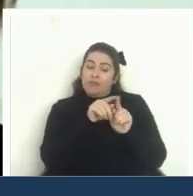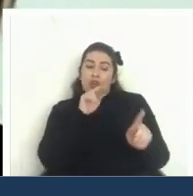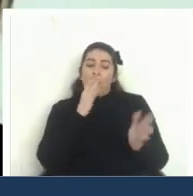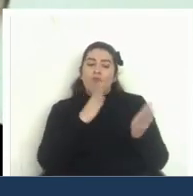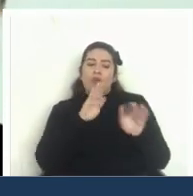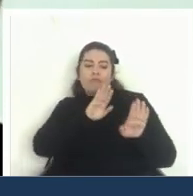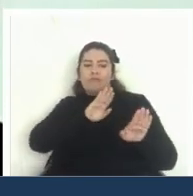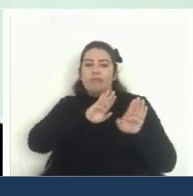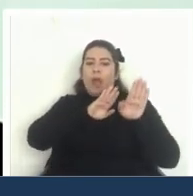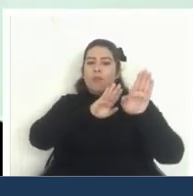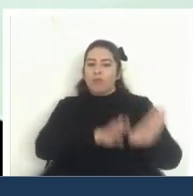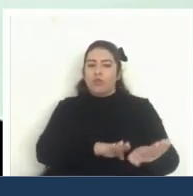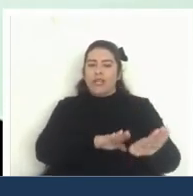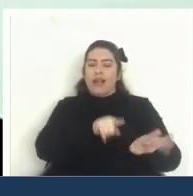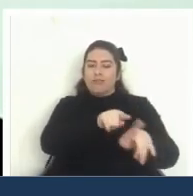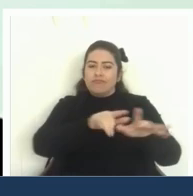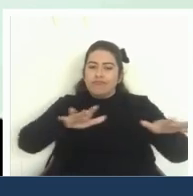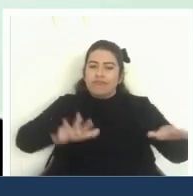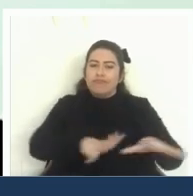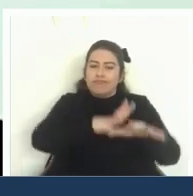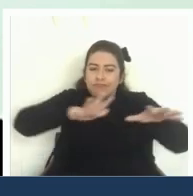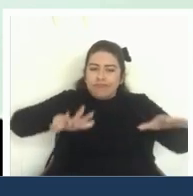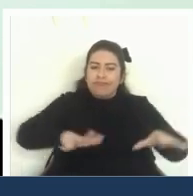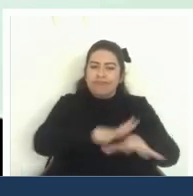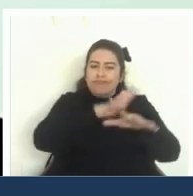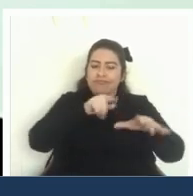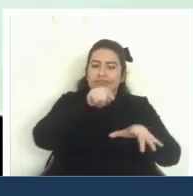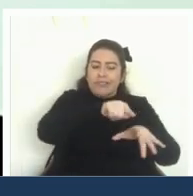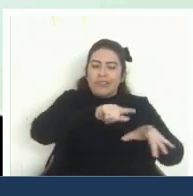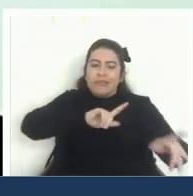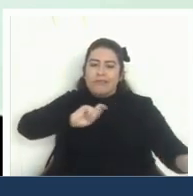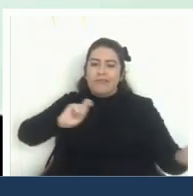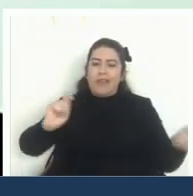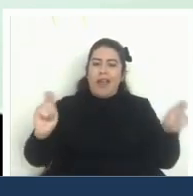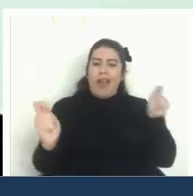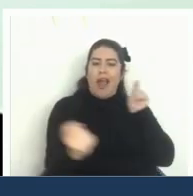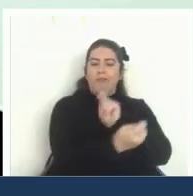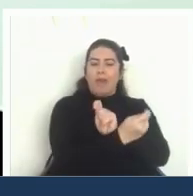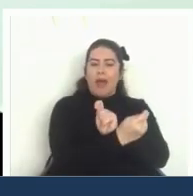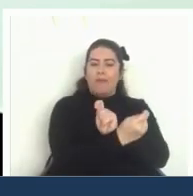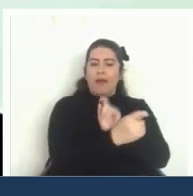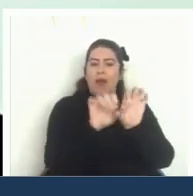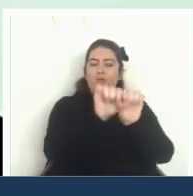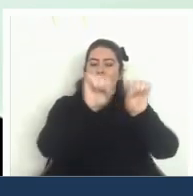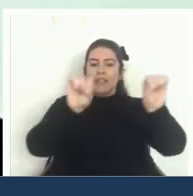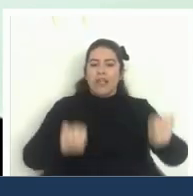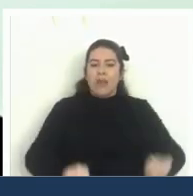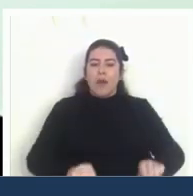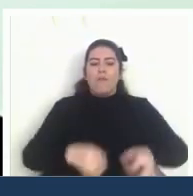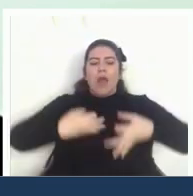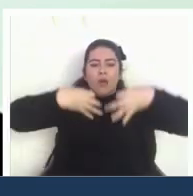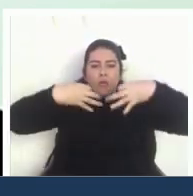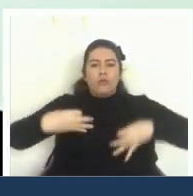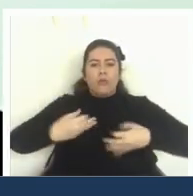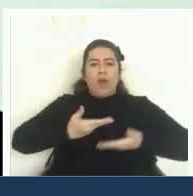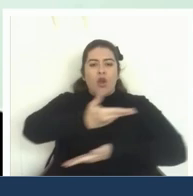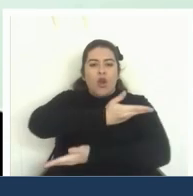a estos esfuerzos por por cambiar los sistemas para ser sistemas más justos más colaborativos